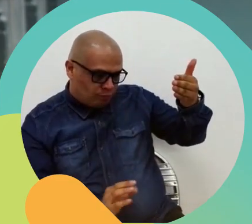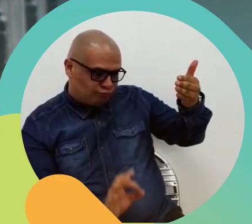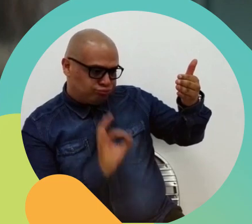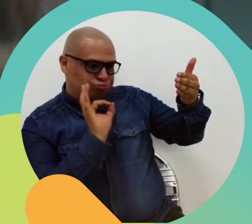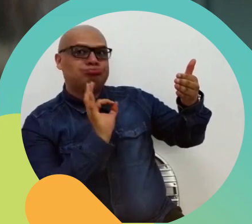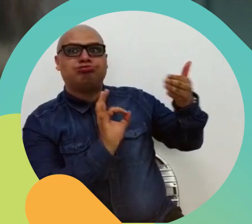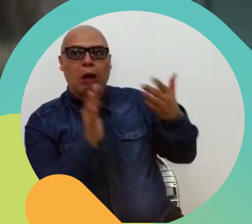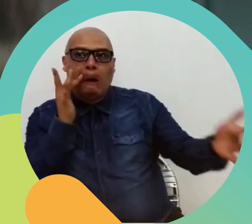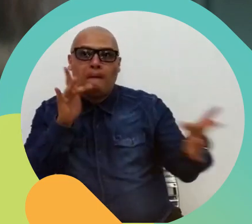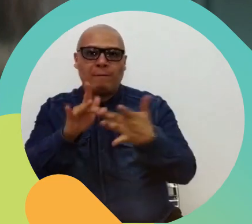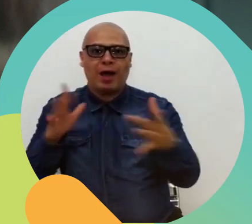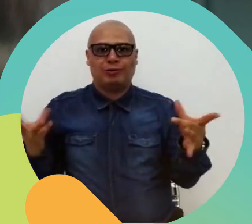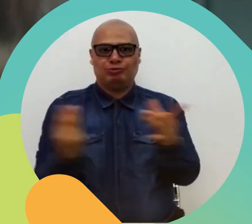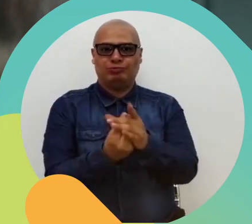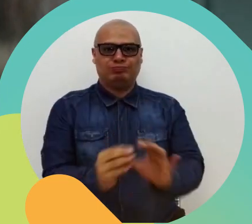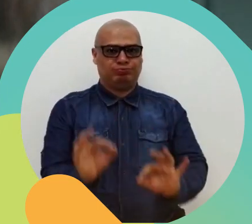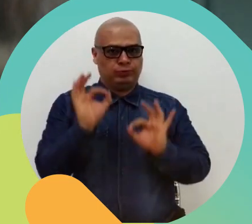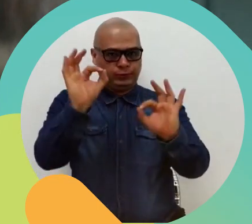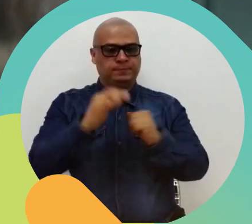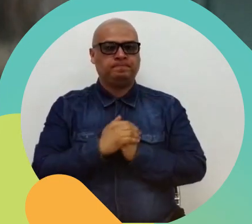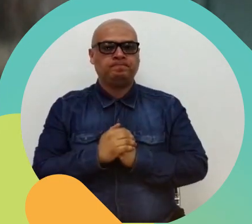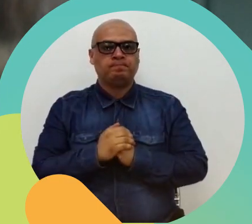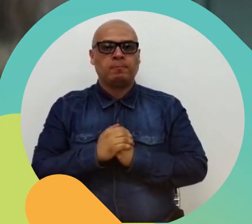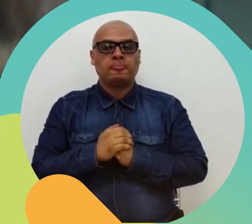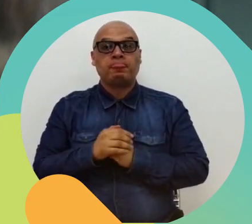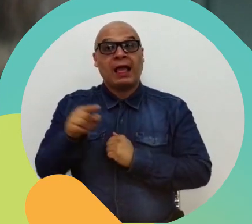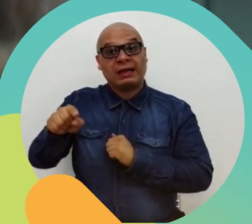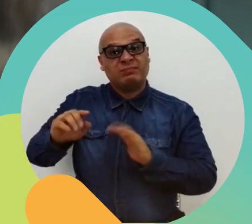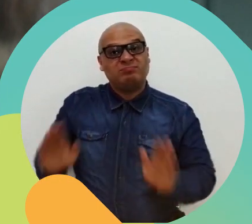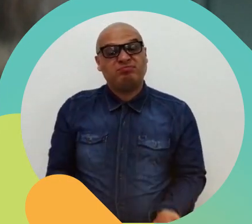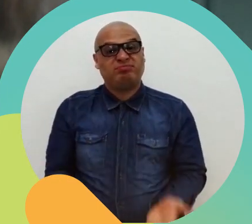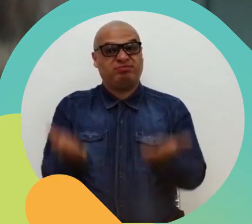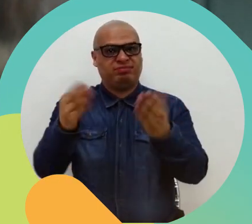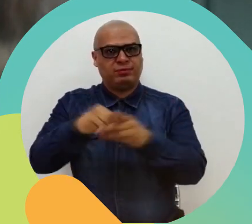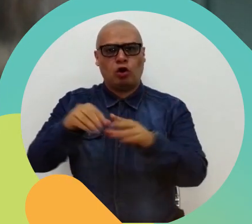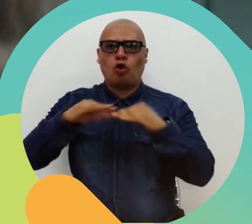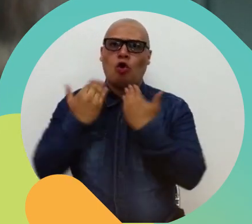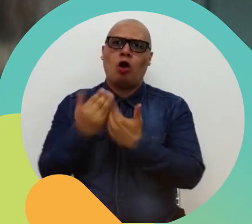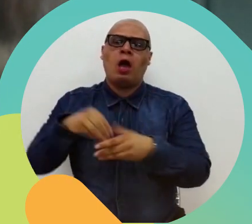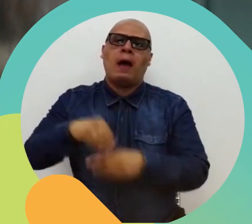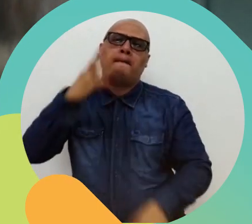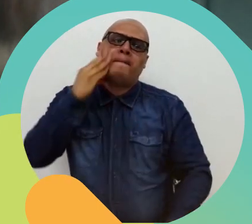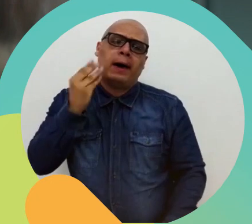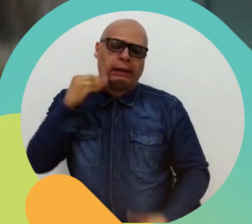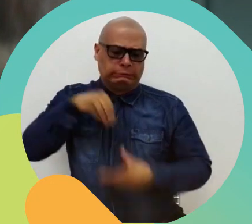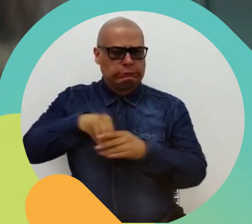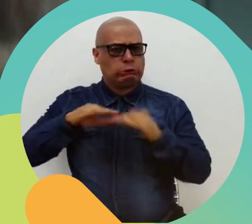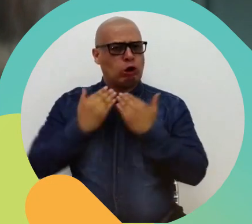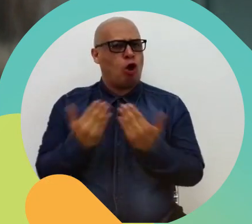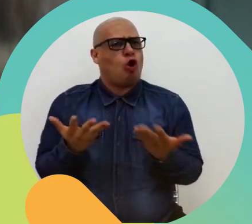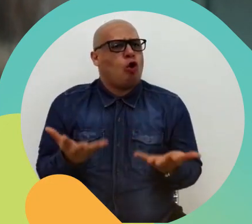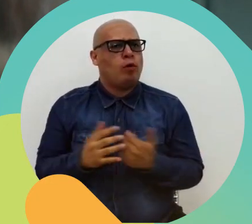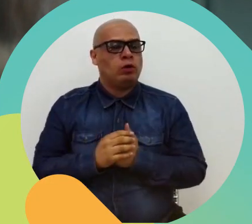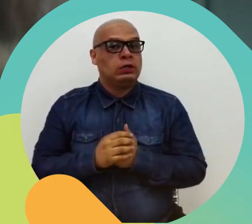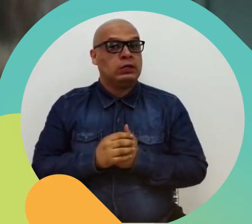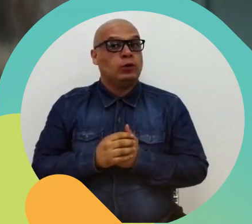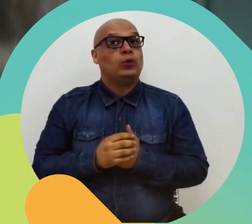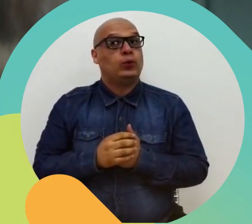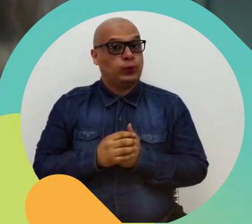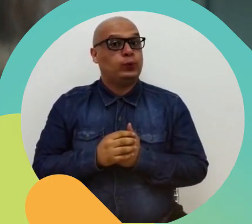inclusión. ¿Y cómo ha sido la resignificación en nuestra experiencia educativa? Nos ha permitido